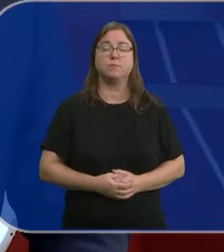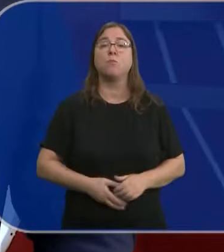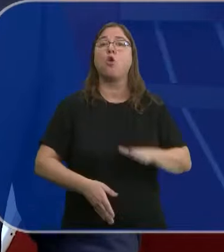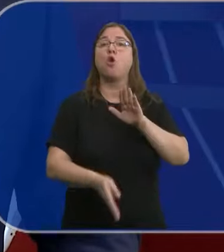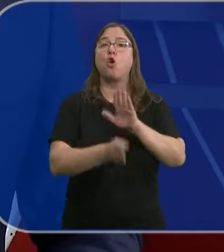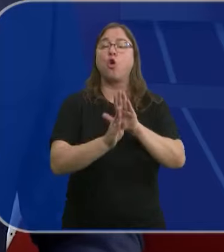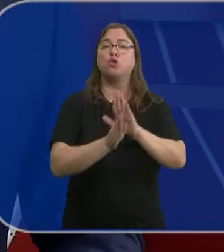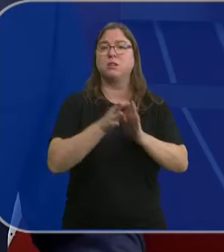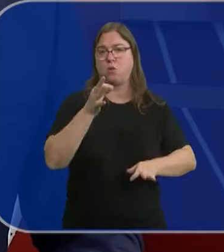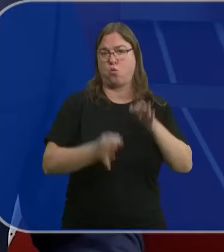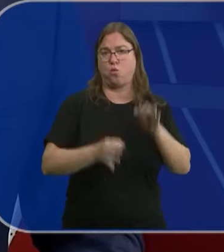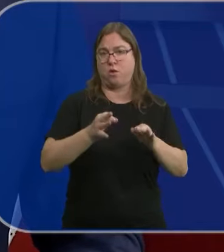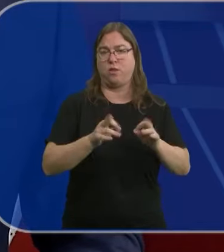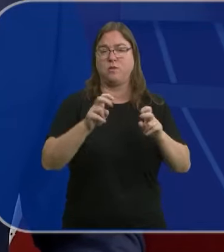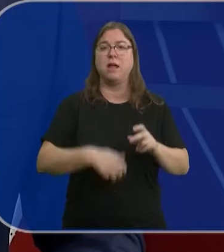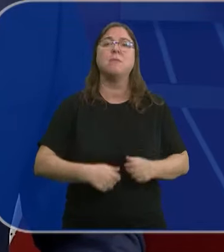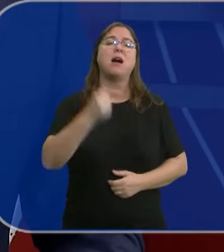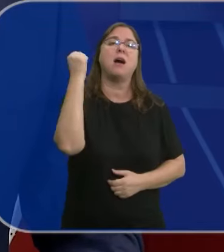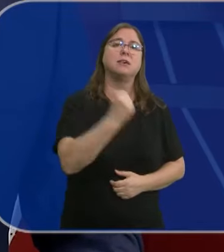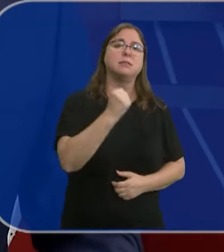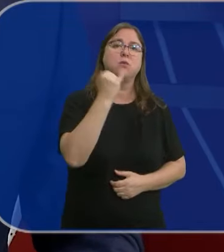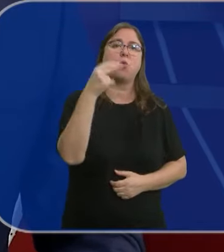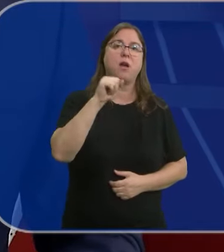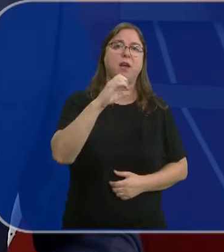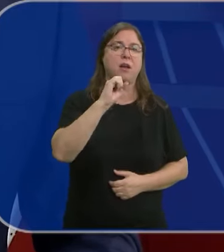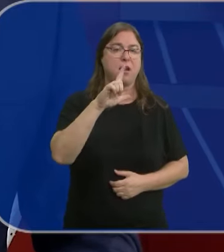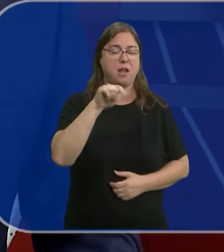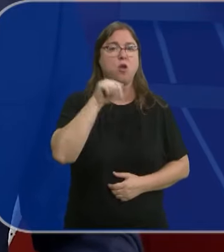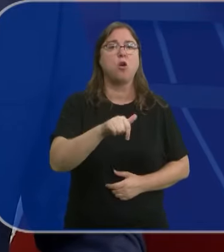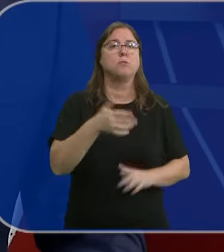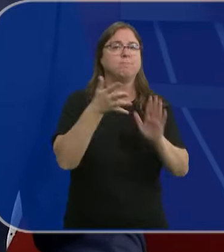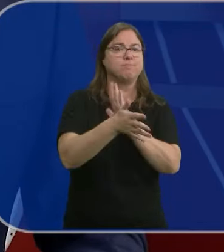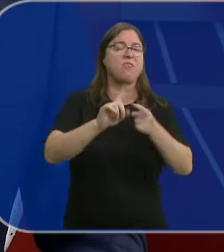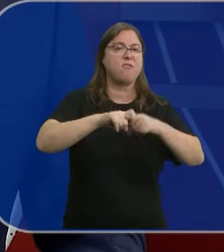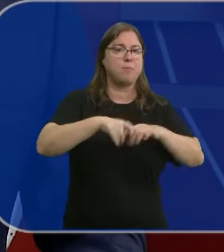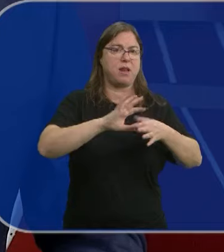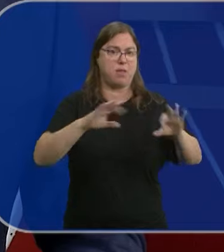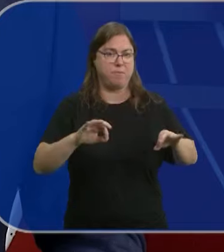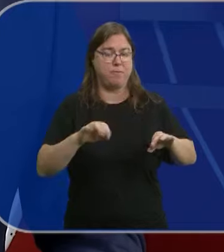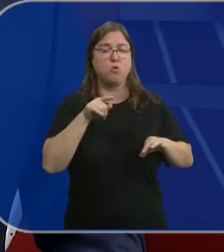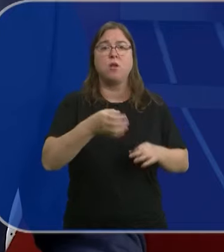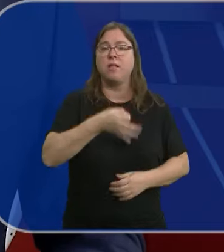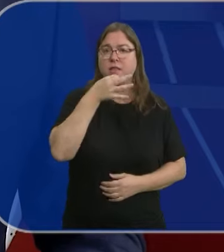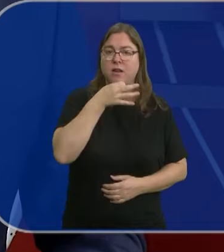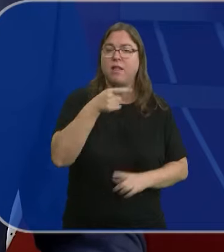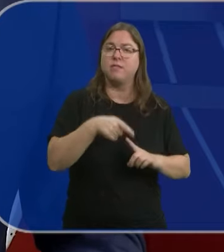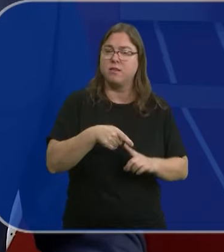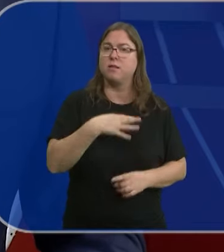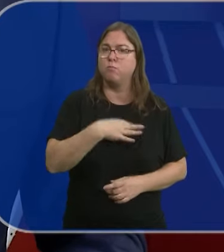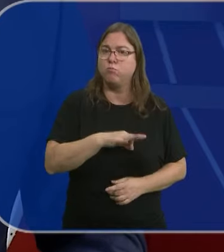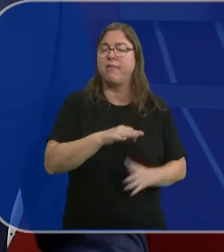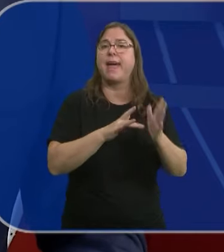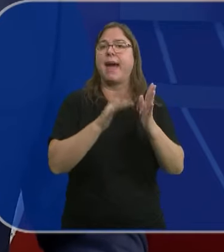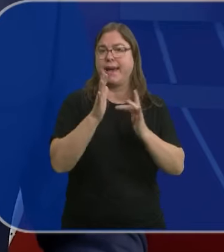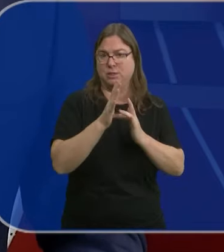Continúa el juicio por el asesinato de Juana Canal y hoy han testificado sus familiares y amigos. Han intentado en sus declaraciones desmontar la versión de